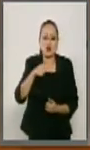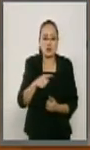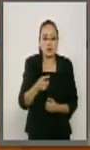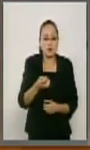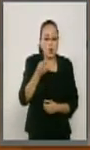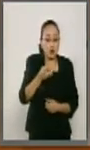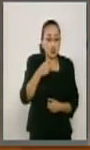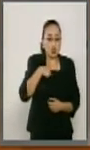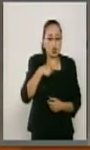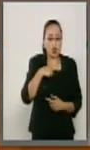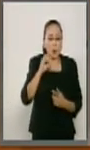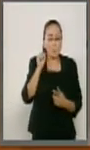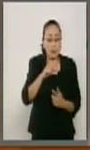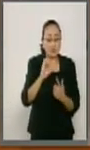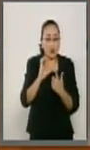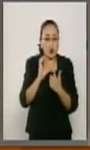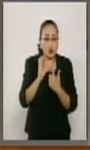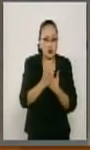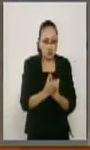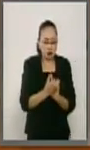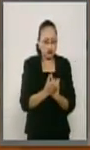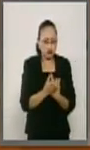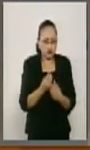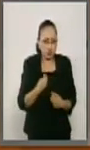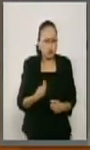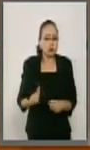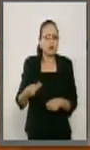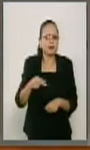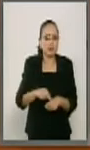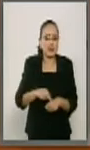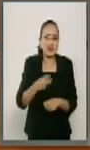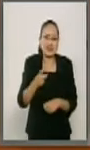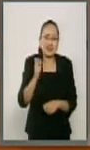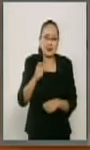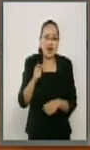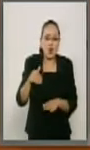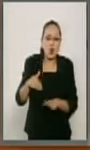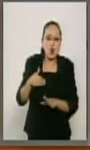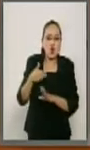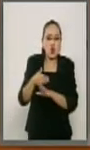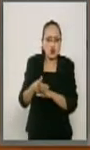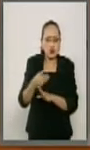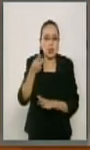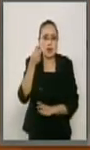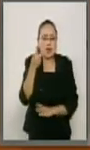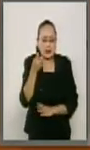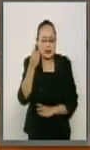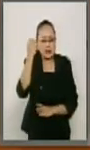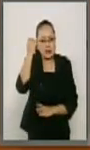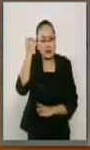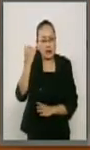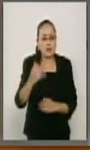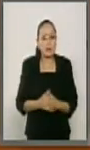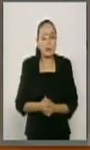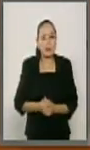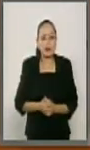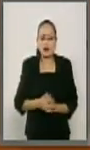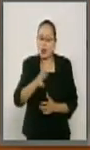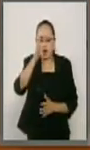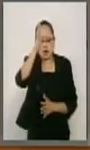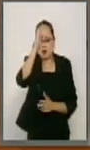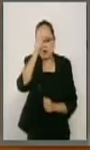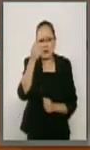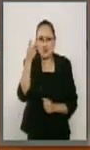la Comisión me he manifestado en contra. No estoy de acuerdo en hacerle el